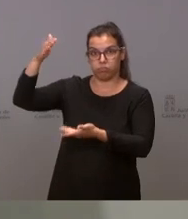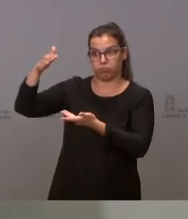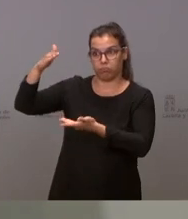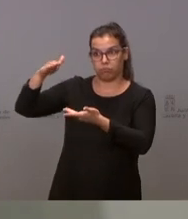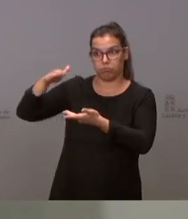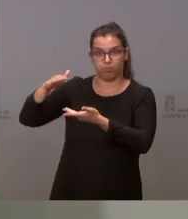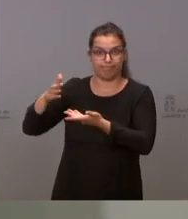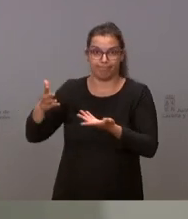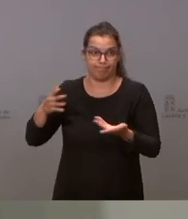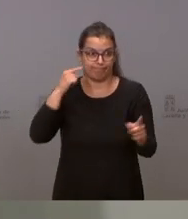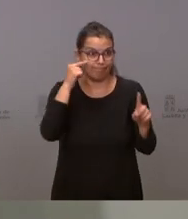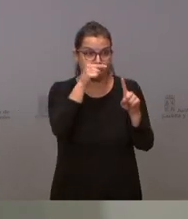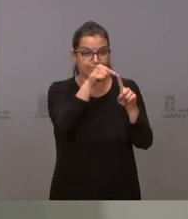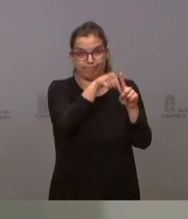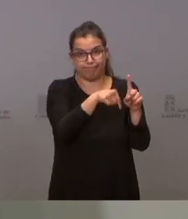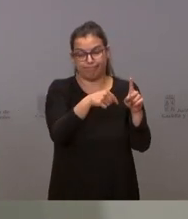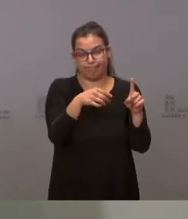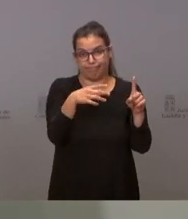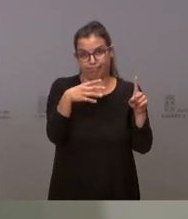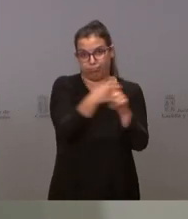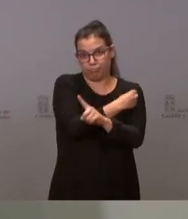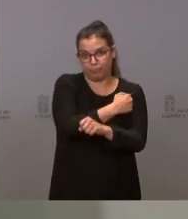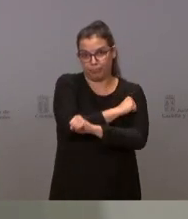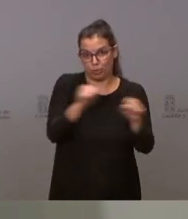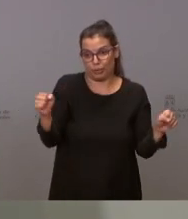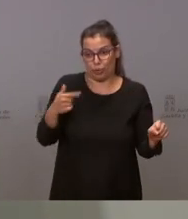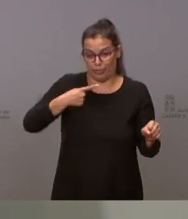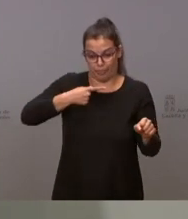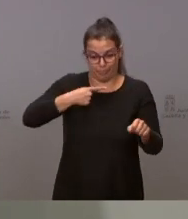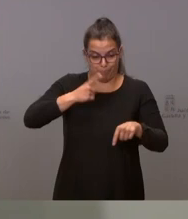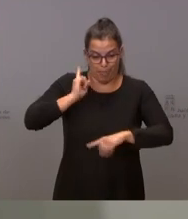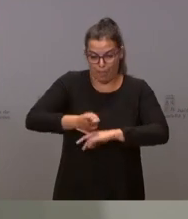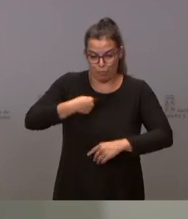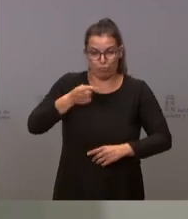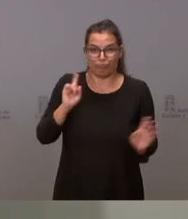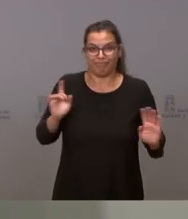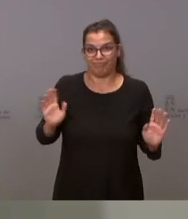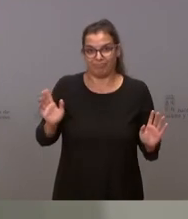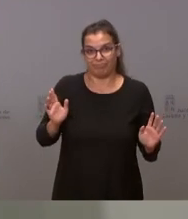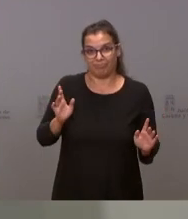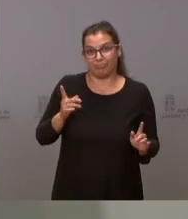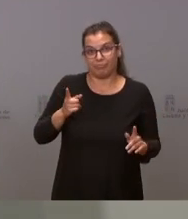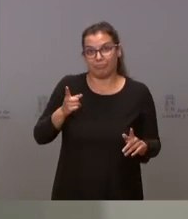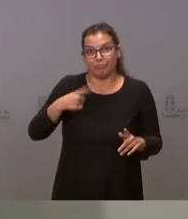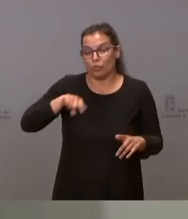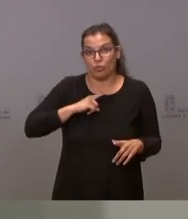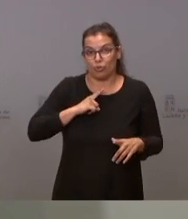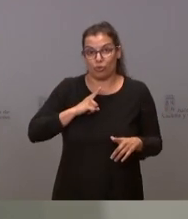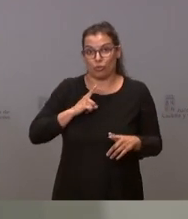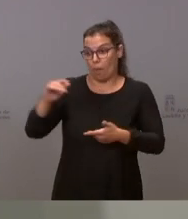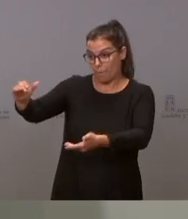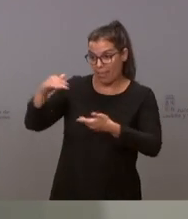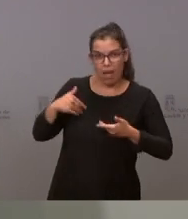pues no podremos cumplir los objetivos por tanto no está en nuestra mano nuestra mano es poner todas las vacunas